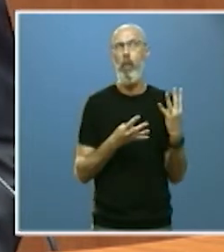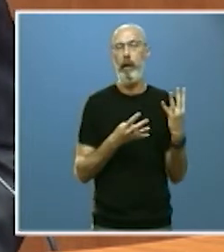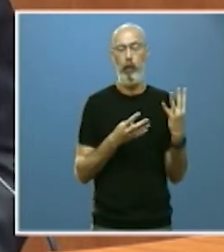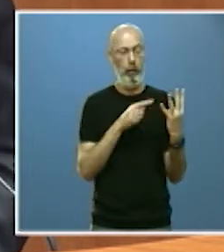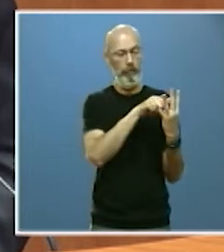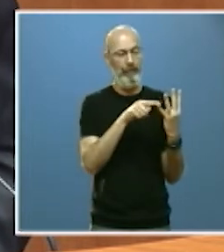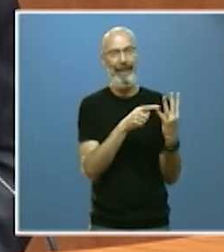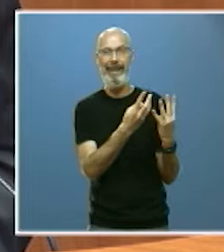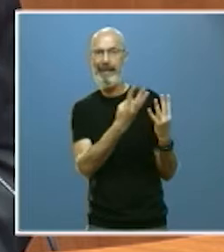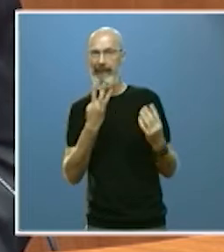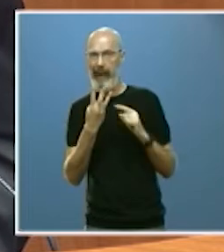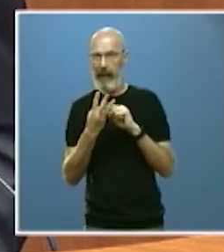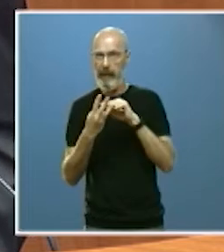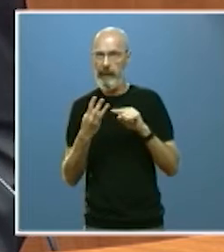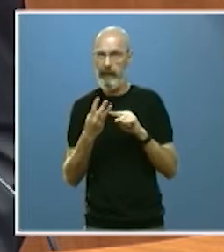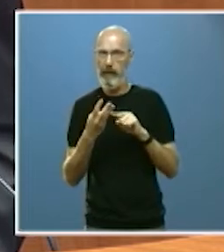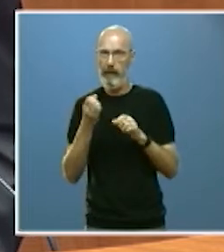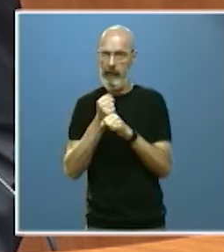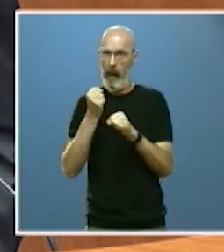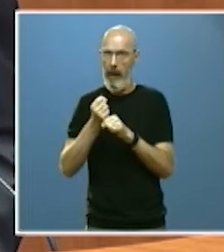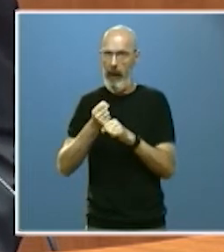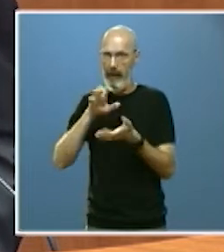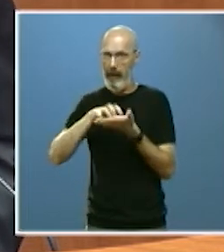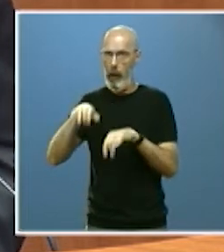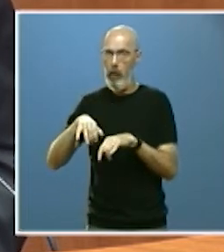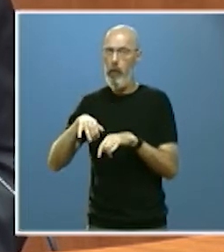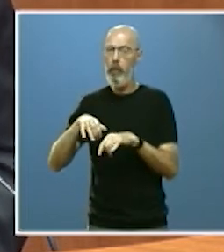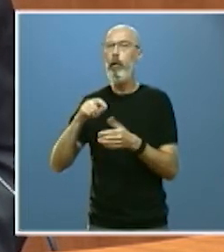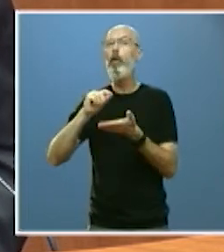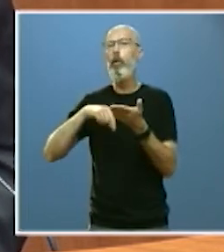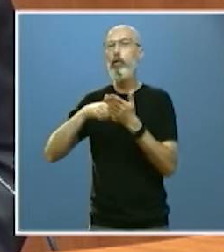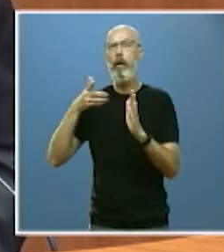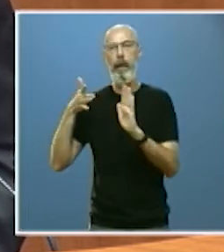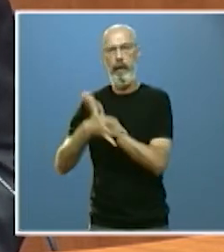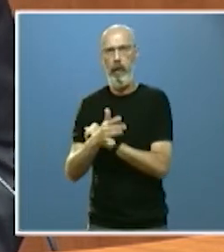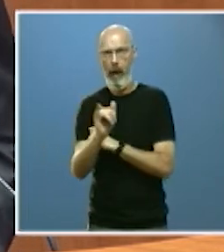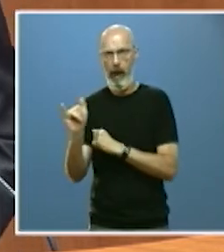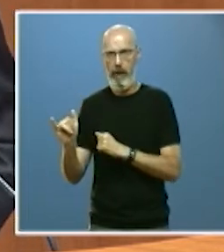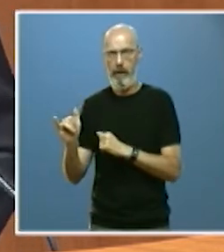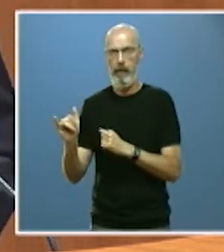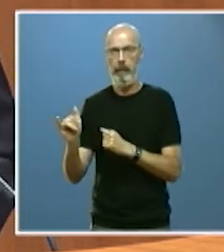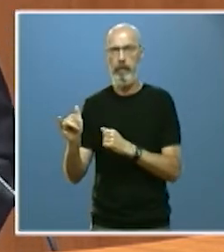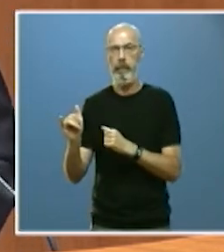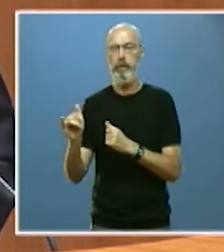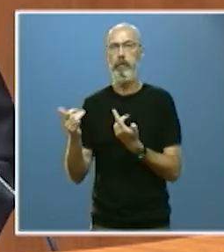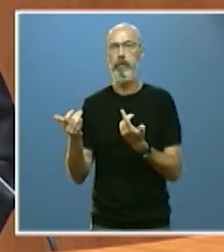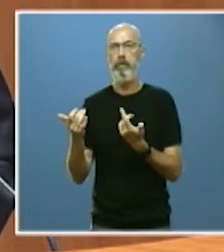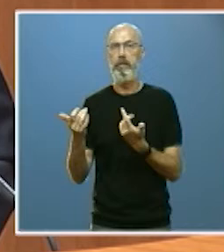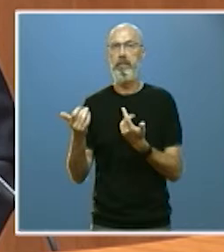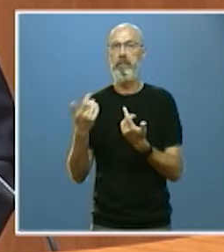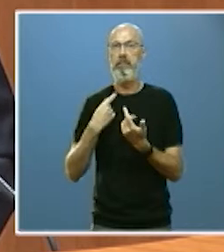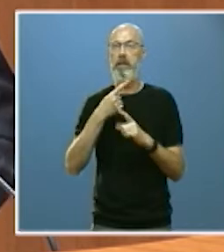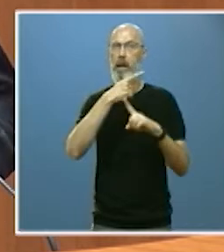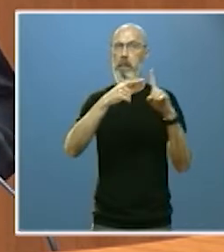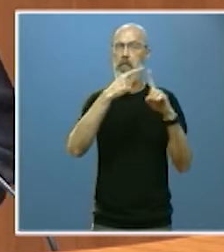asalariados de Castilla y León tienen hoy contrato indefinido. Son 2,6 puntos más que la media.